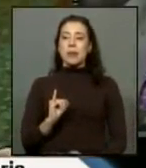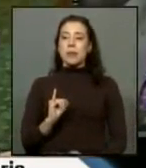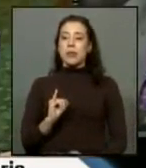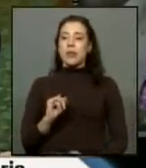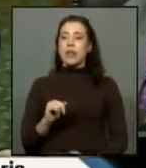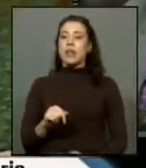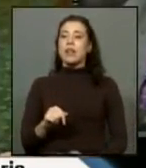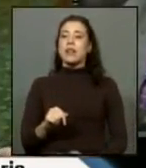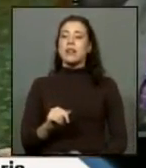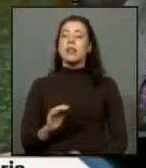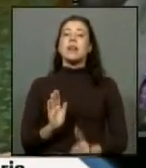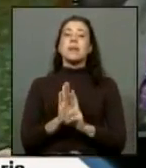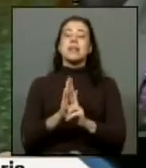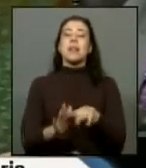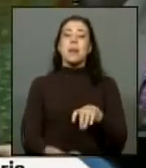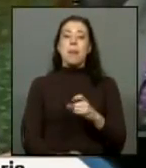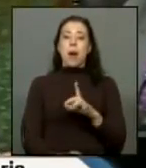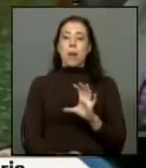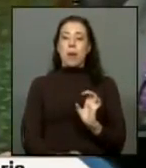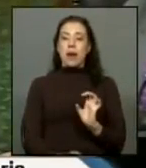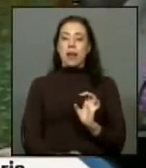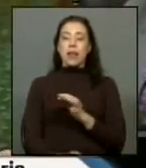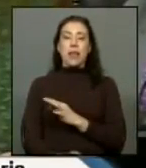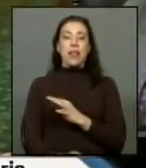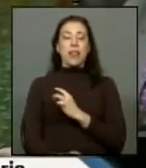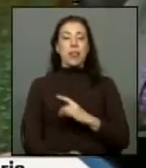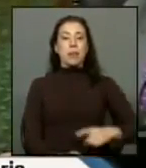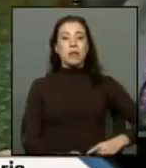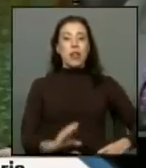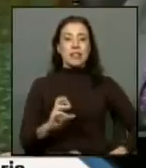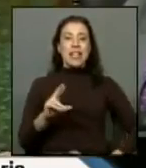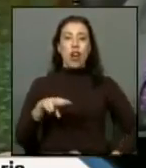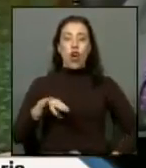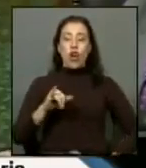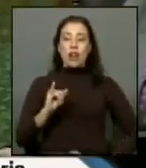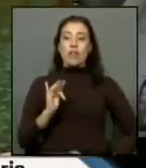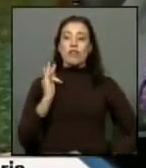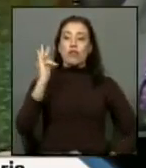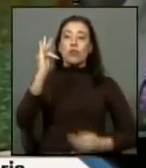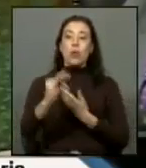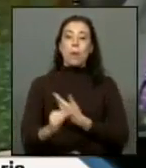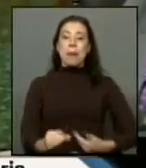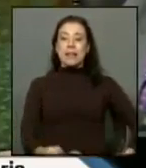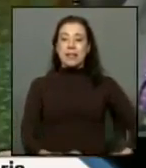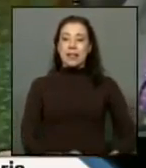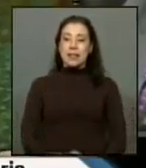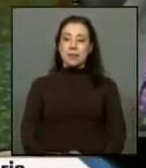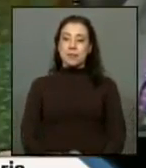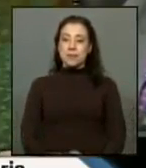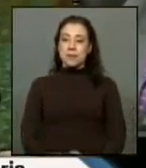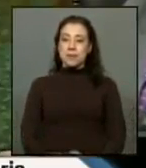región del Maule diputado señor Ceroni miembro de la comisión de constitución futuro presidente tiene la palabra